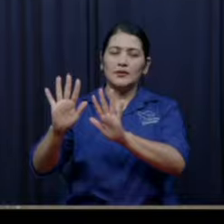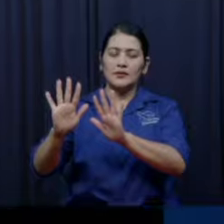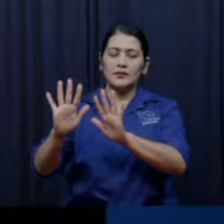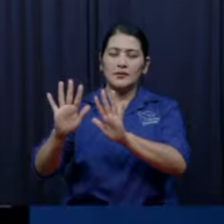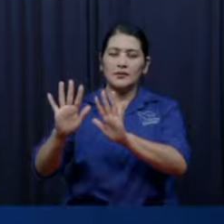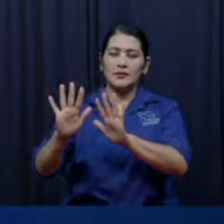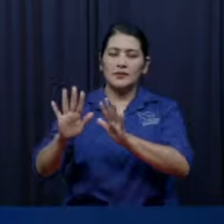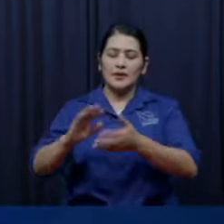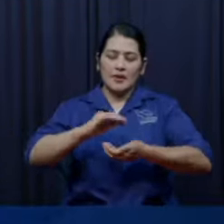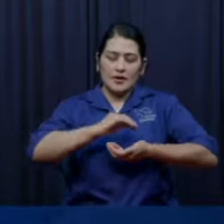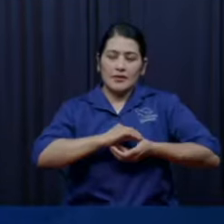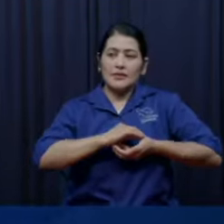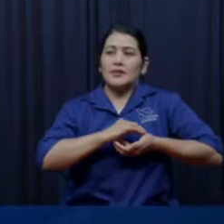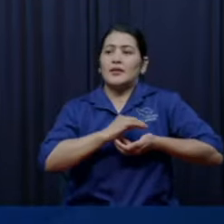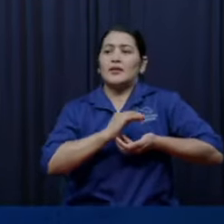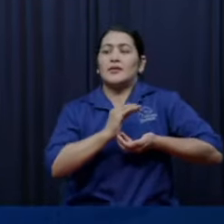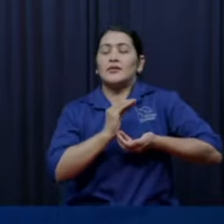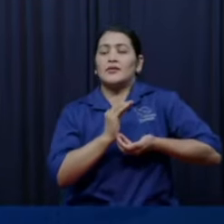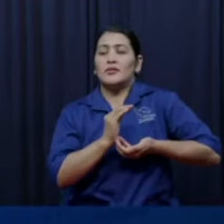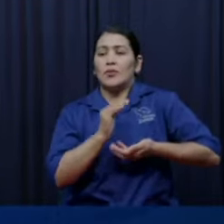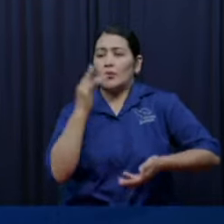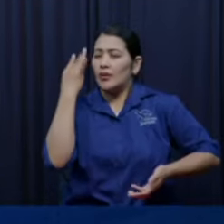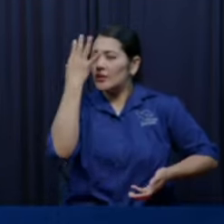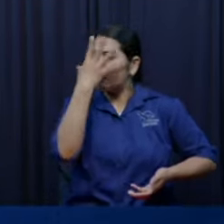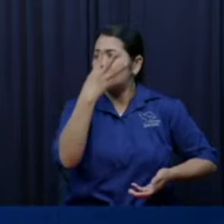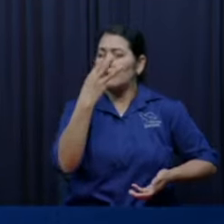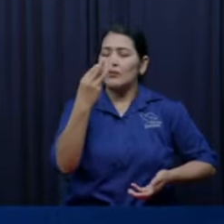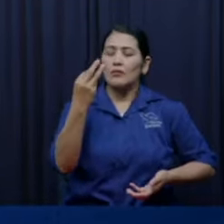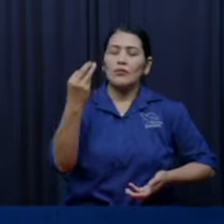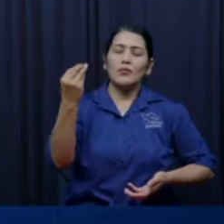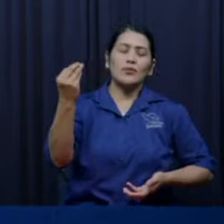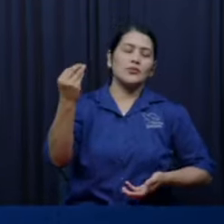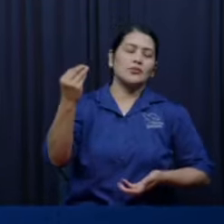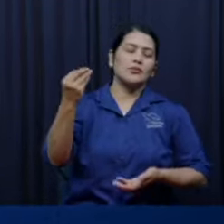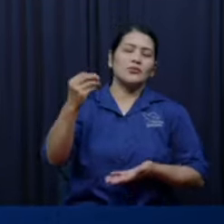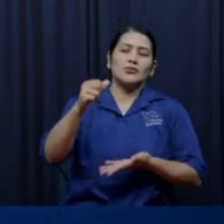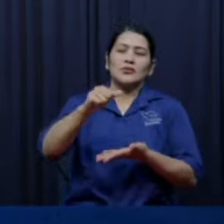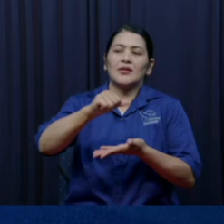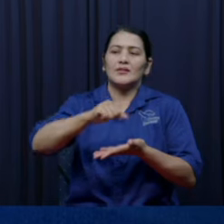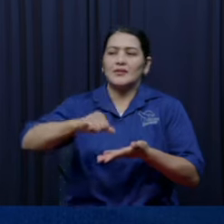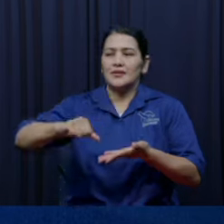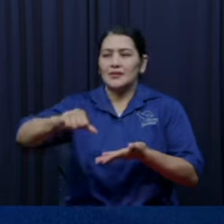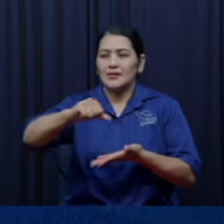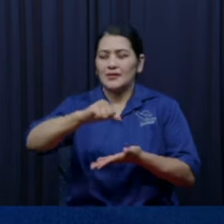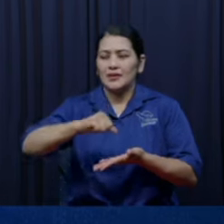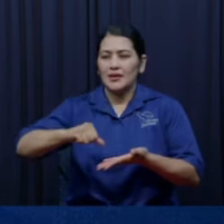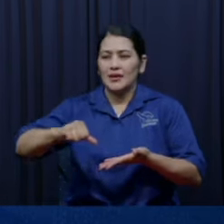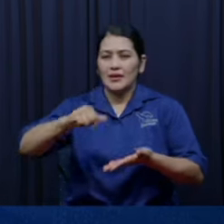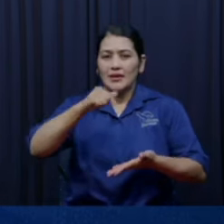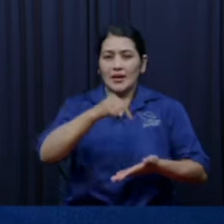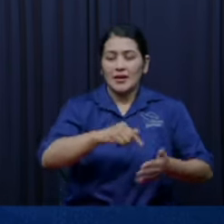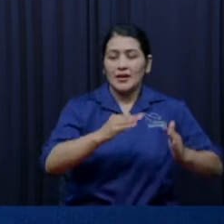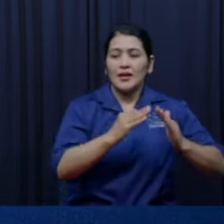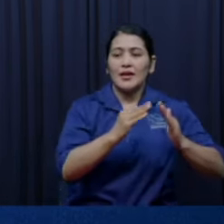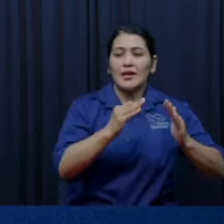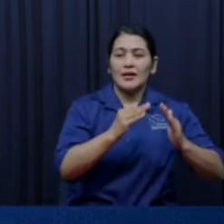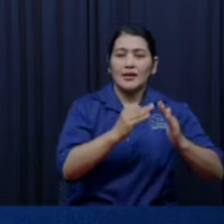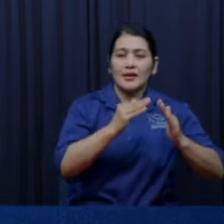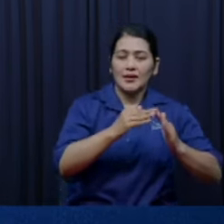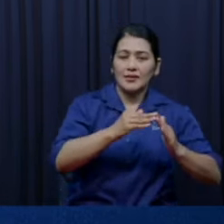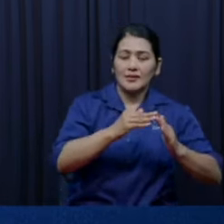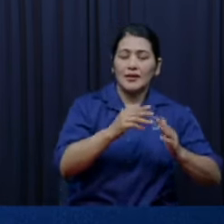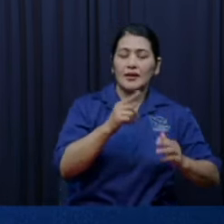pero el necio todo lo disipa que tremendo tesoro